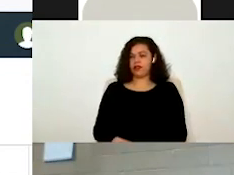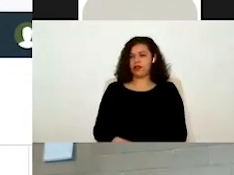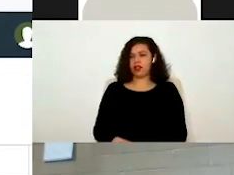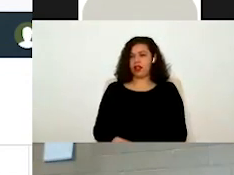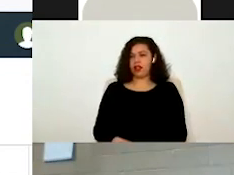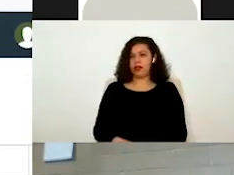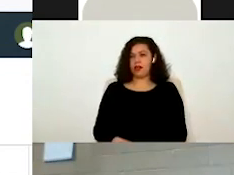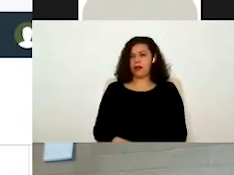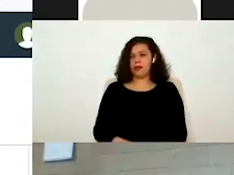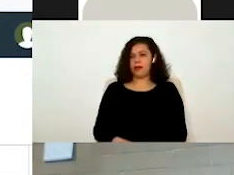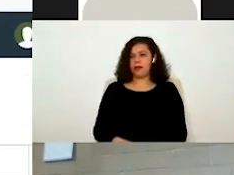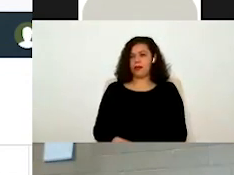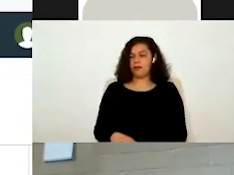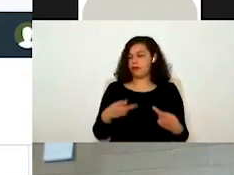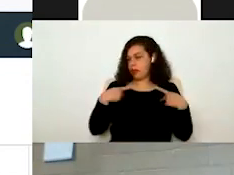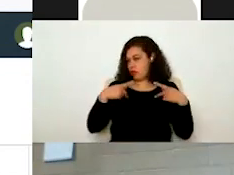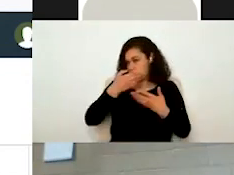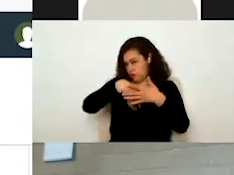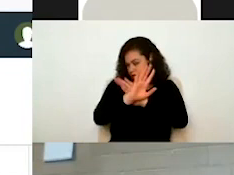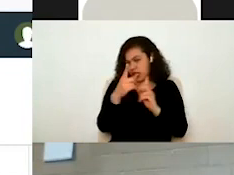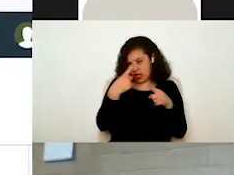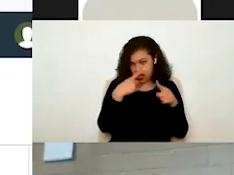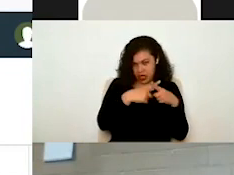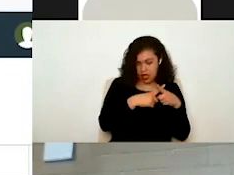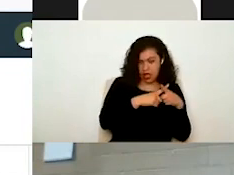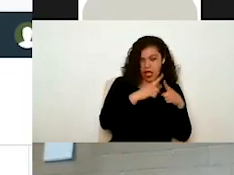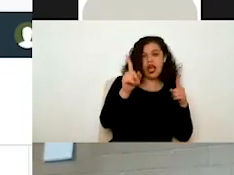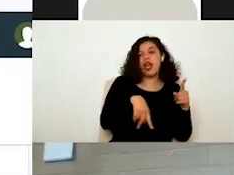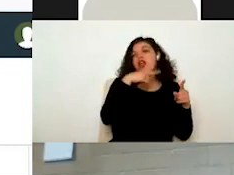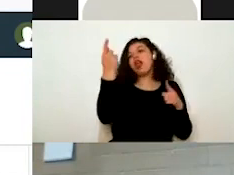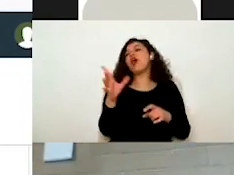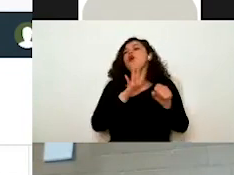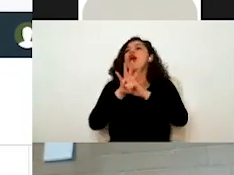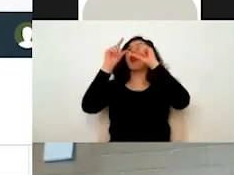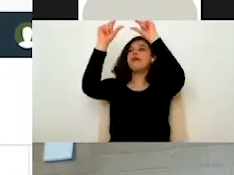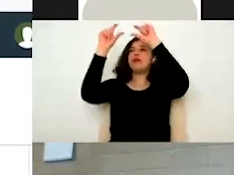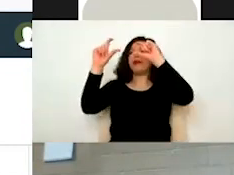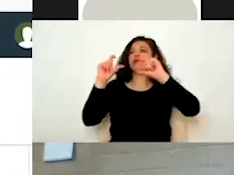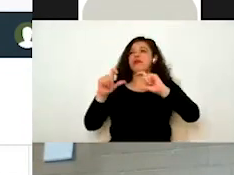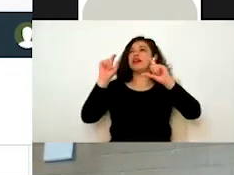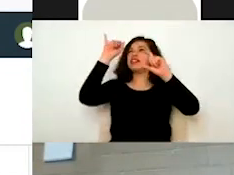la que tiene el acceso y nos tendría que indicar a qué módulos son a los que se les tendría que dar el acceso.